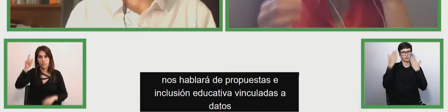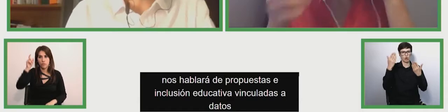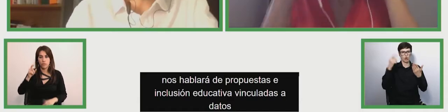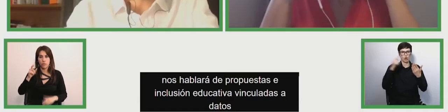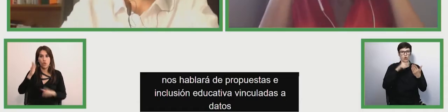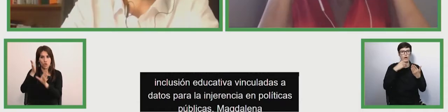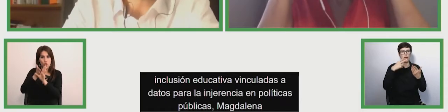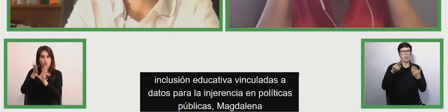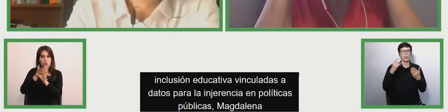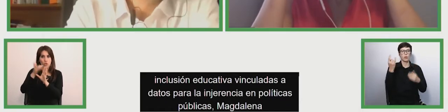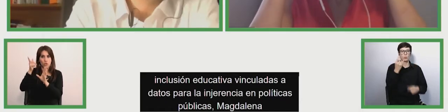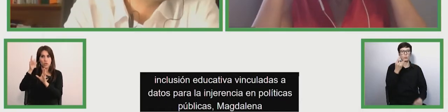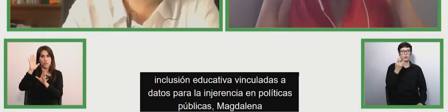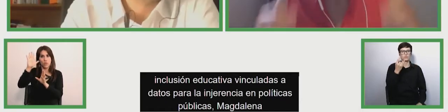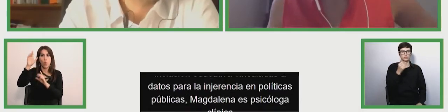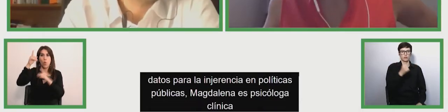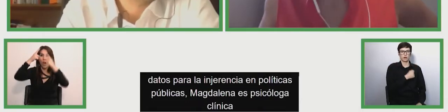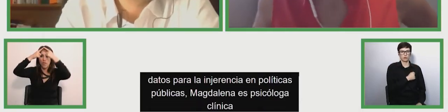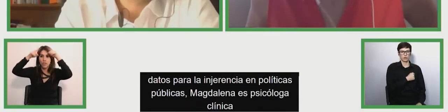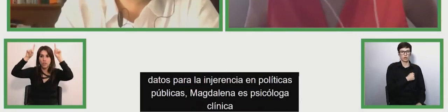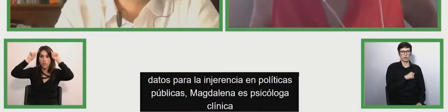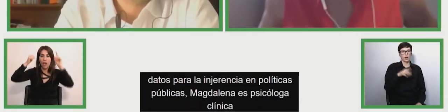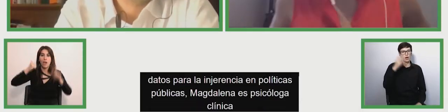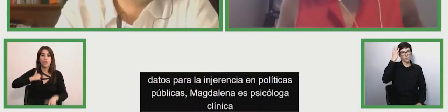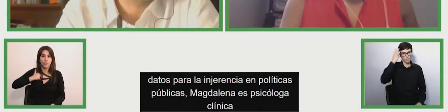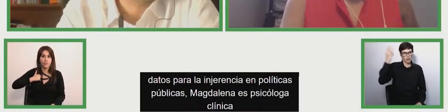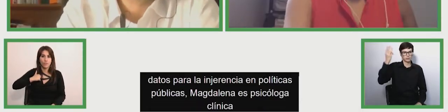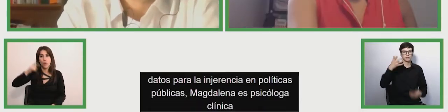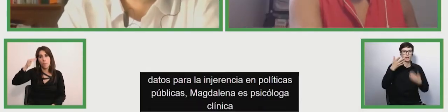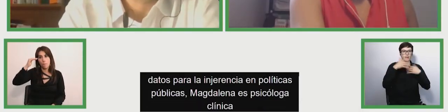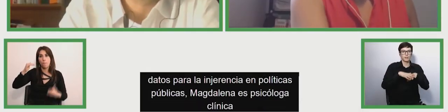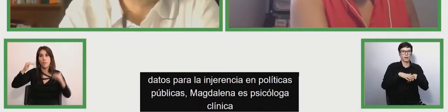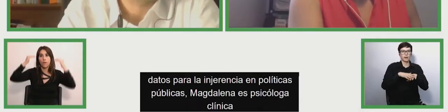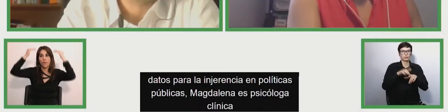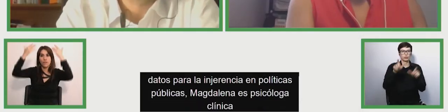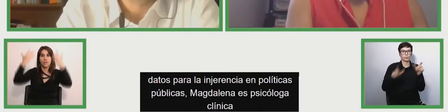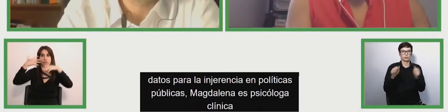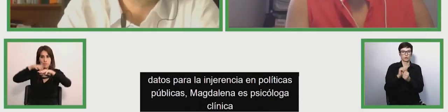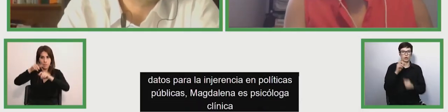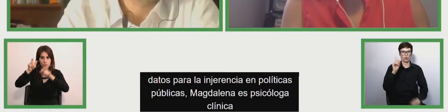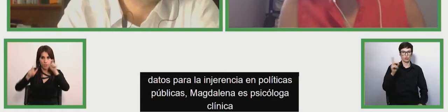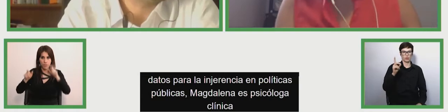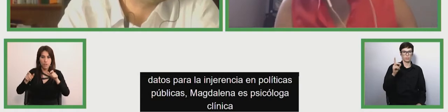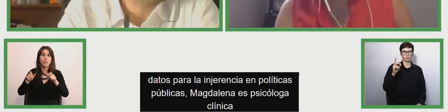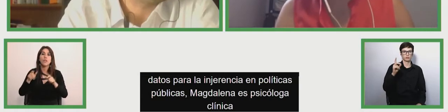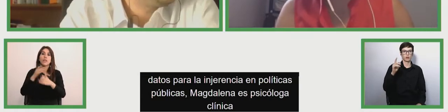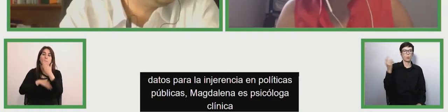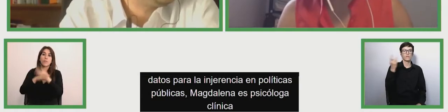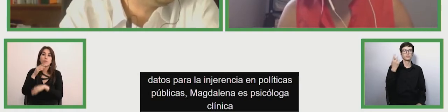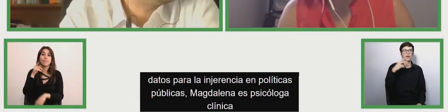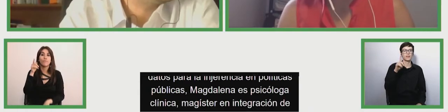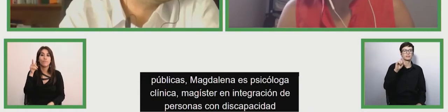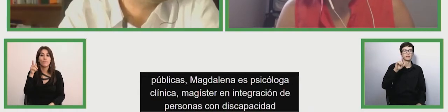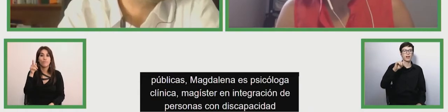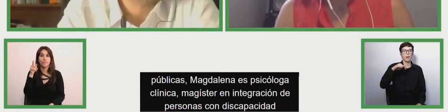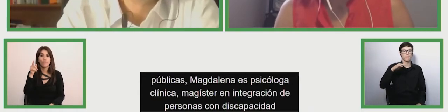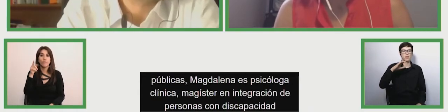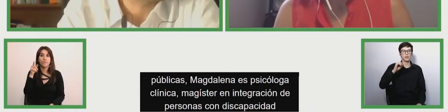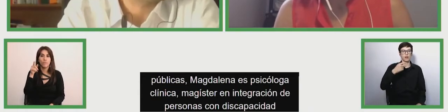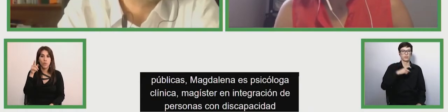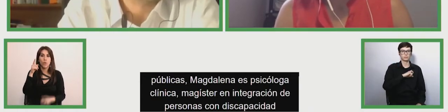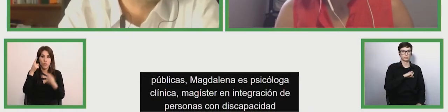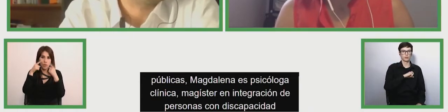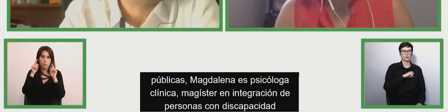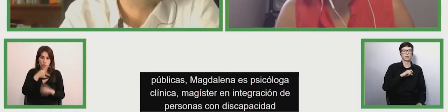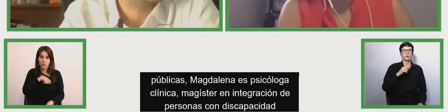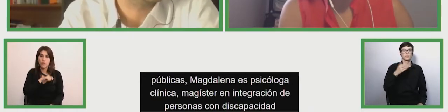Universidad UCES, magisteria en integración de personas con discapacidad por la Universidad de Salamanca. Especializada en